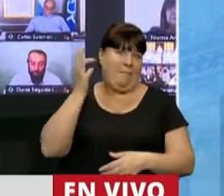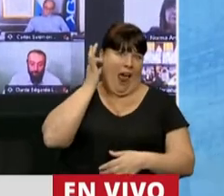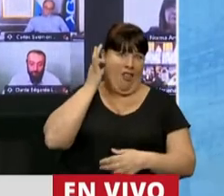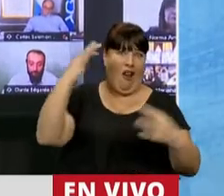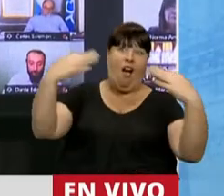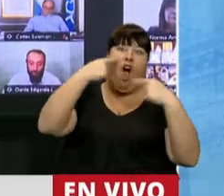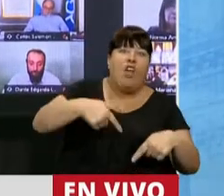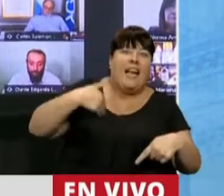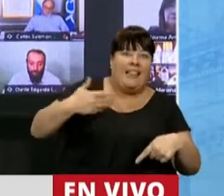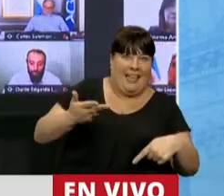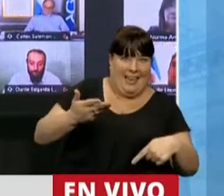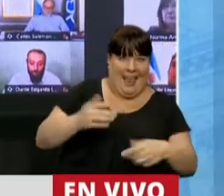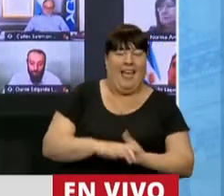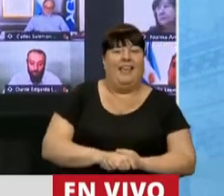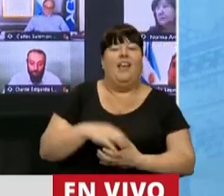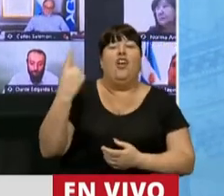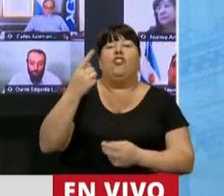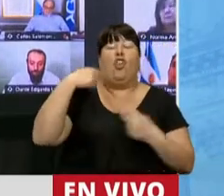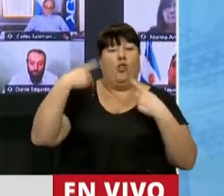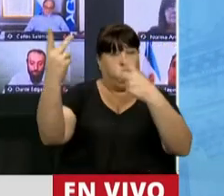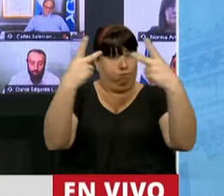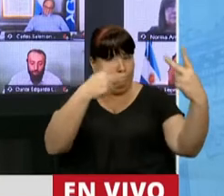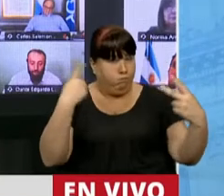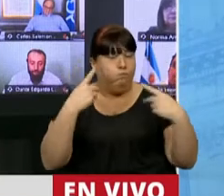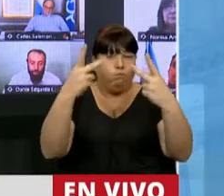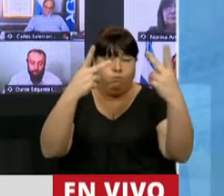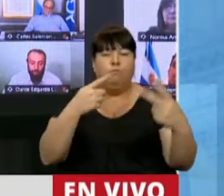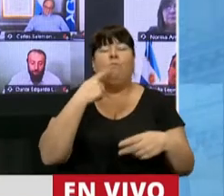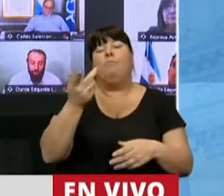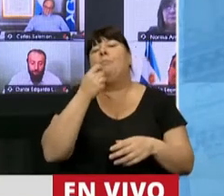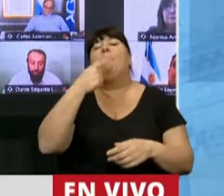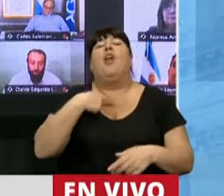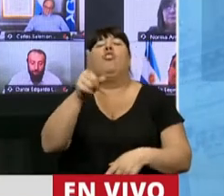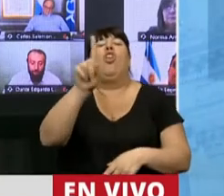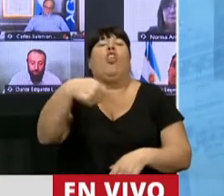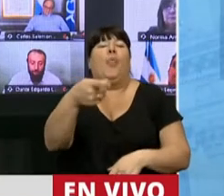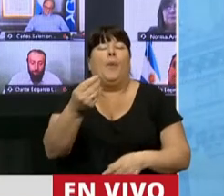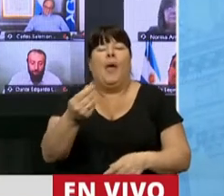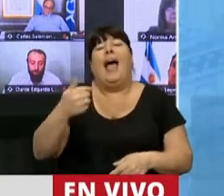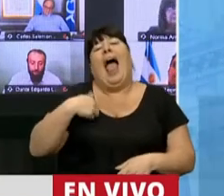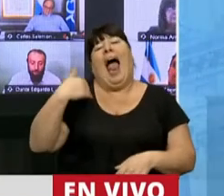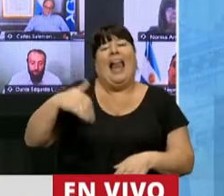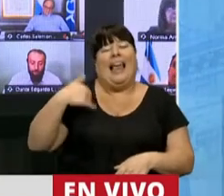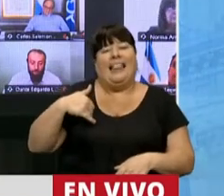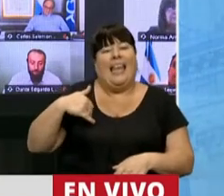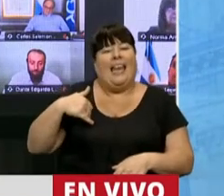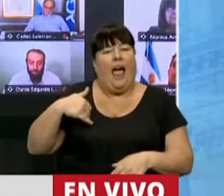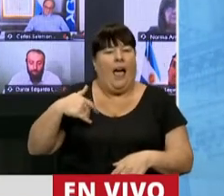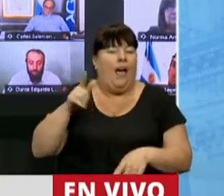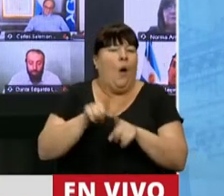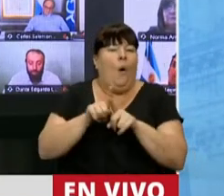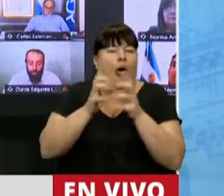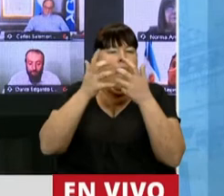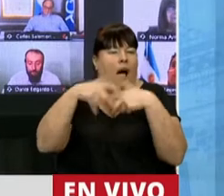Todos los que hemos tenido la suerte de viajar, hemos dicho, cuando nos preguntaban de dónde éramos, decíamos Argentina, y